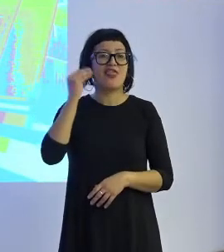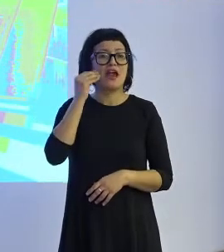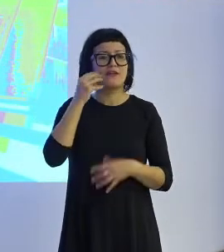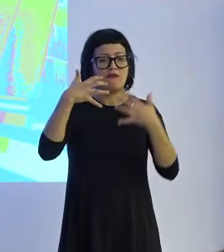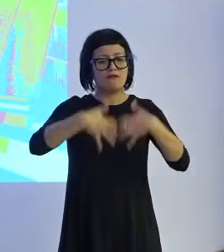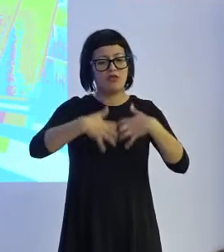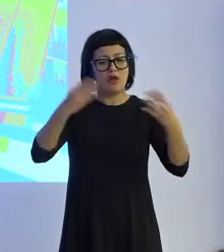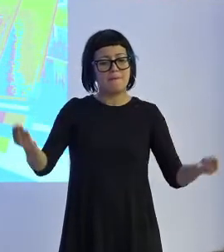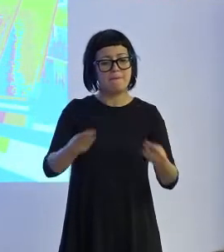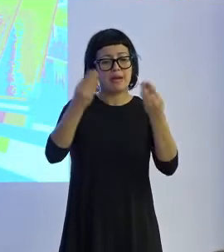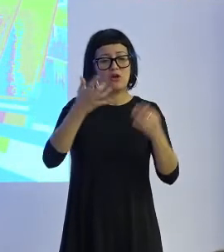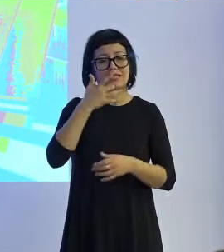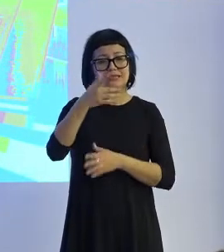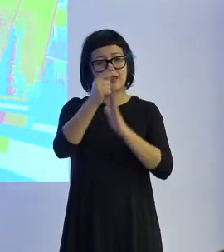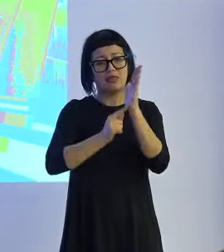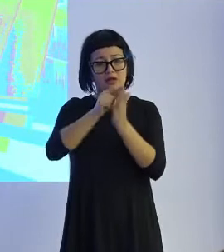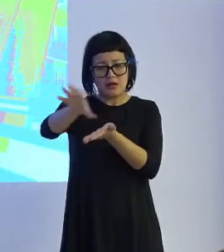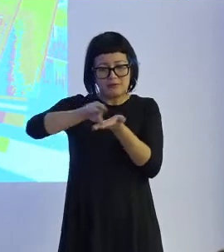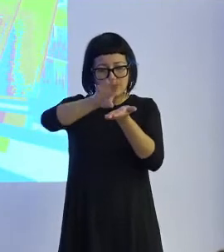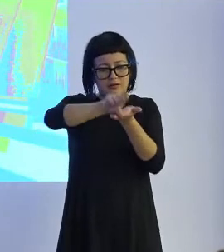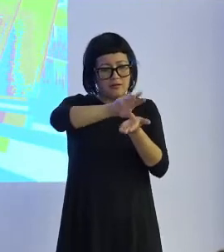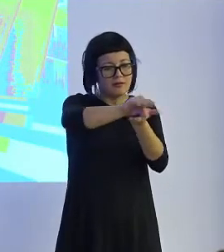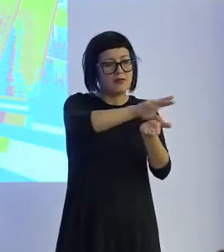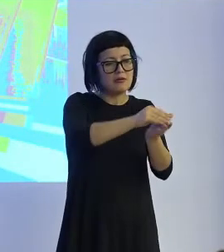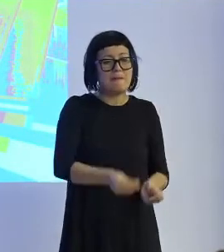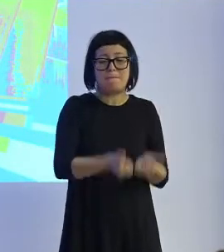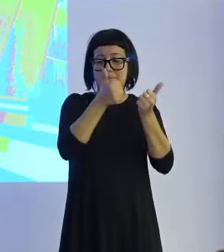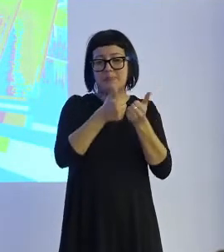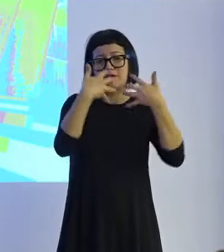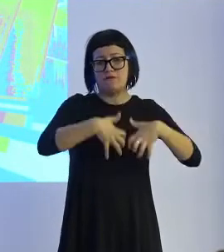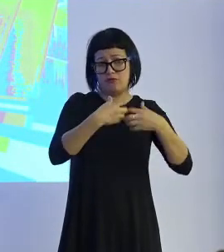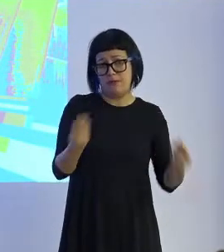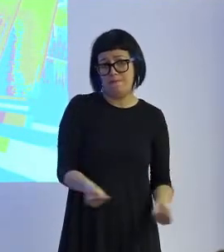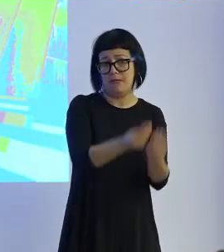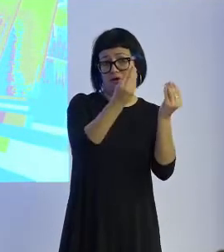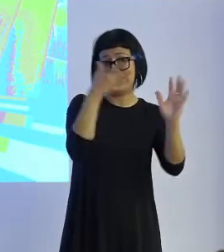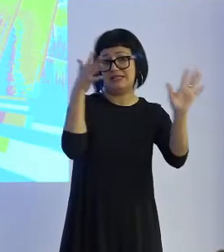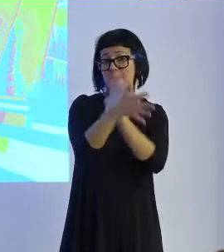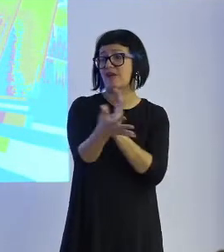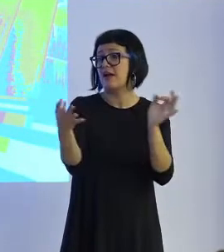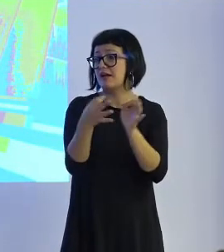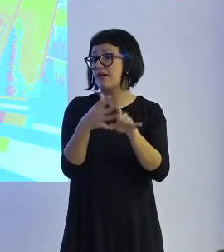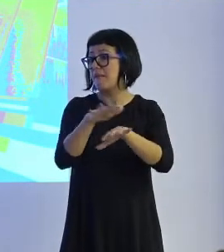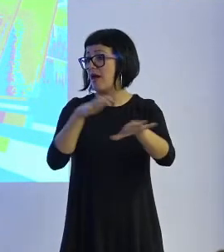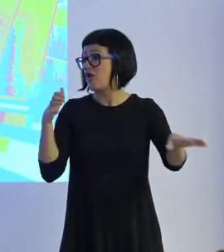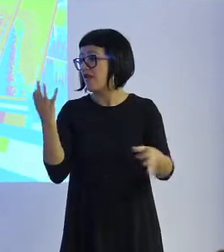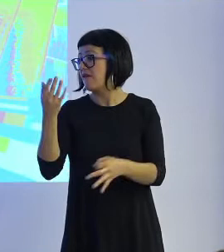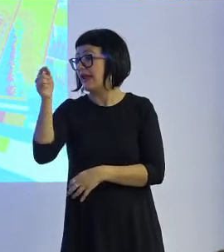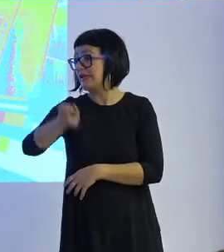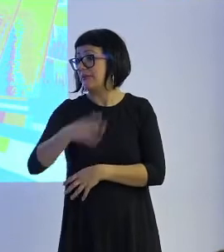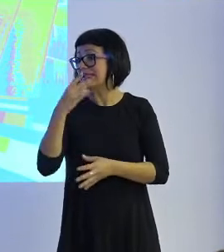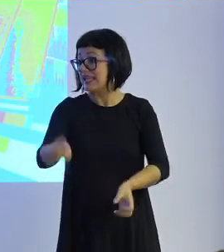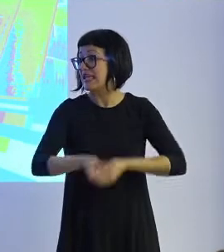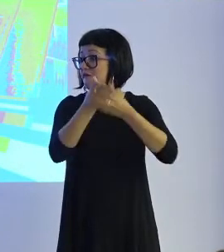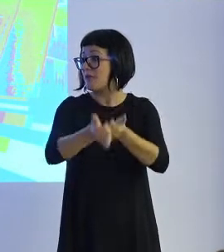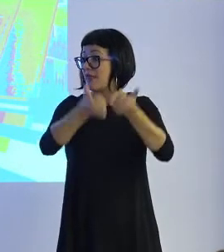mucho mejor cuanto más datos tenga, cuanta más información tenga. Claro, eso implica que necesariamente tendrá que tener también cuanta más